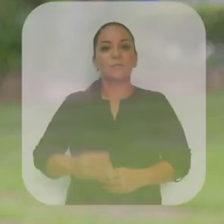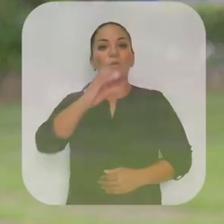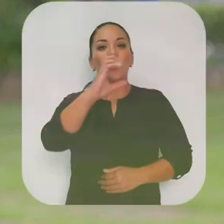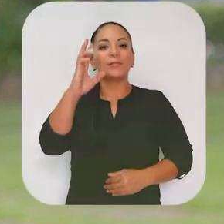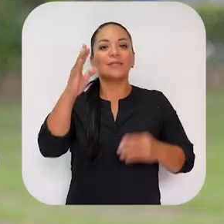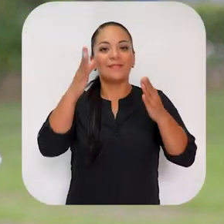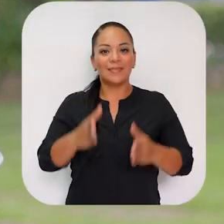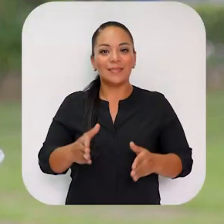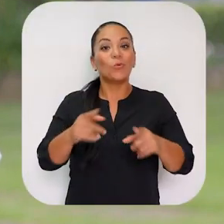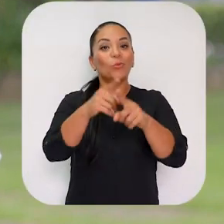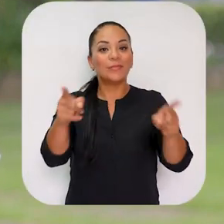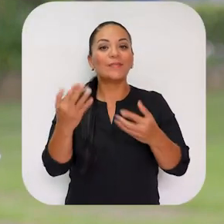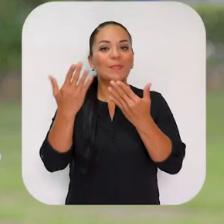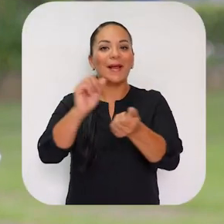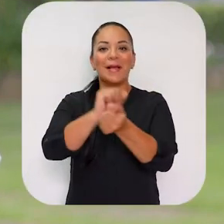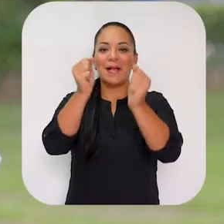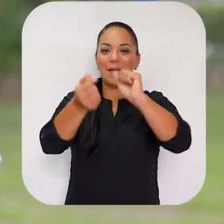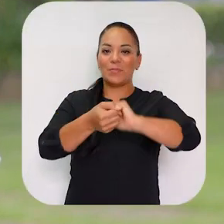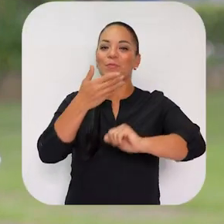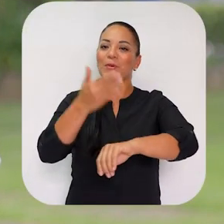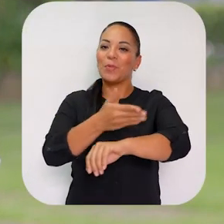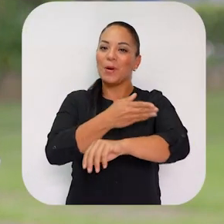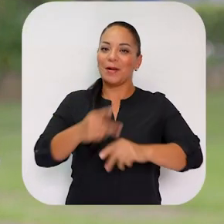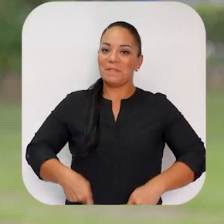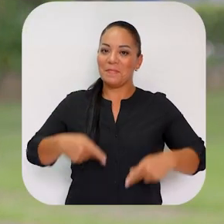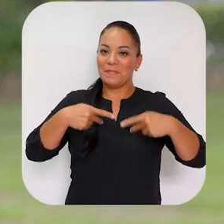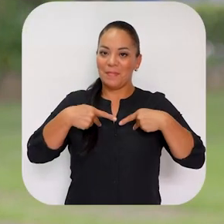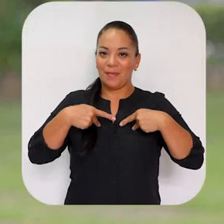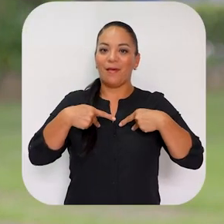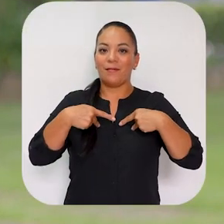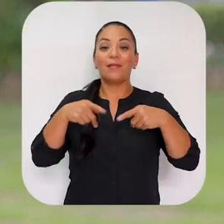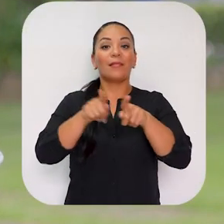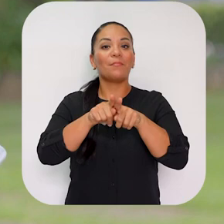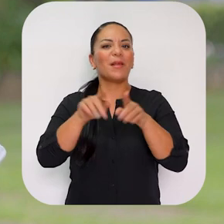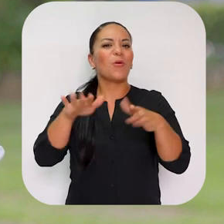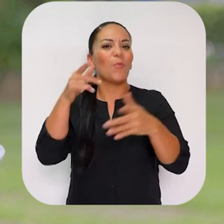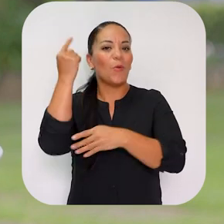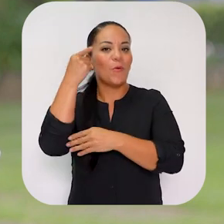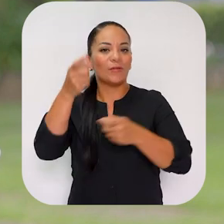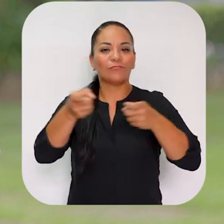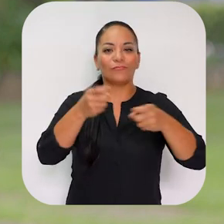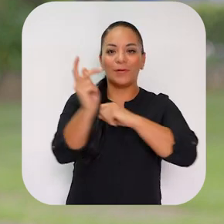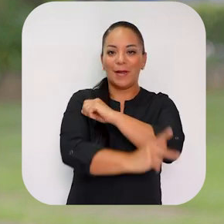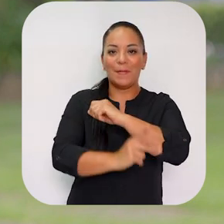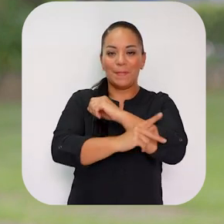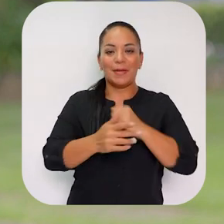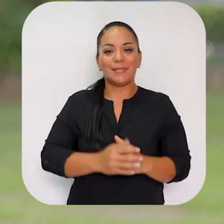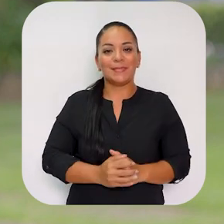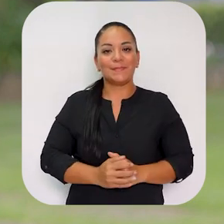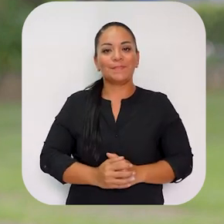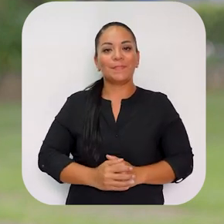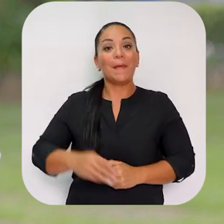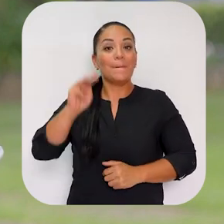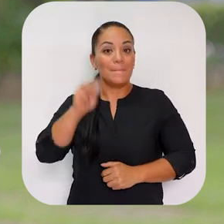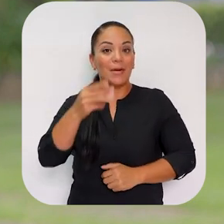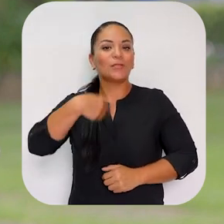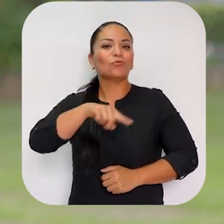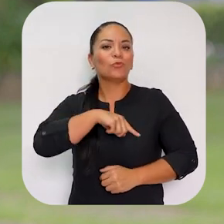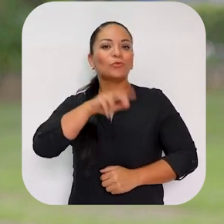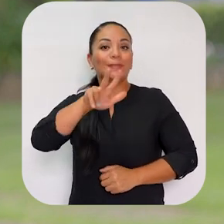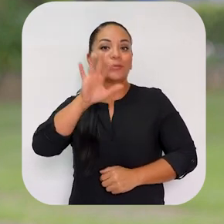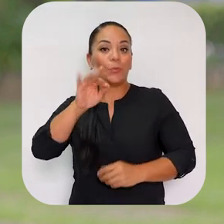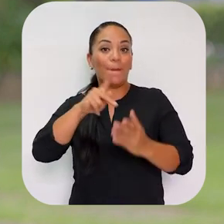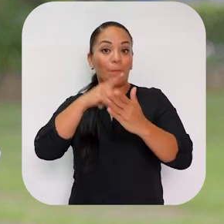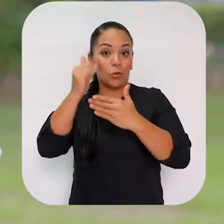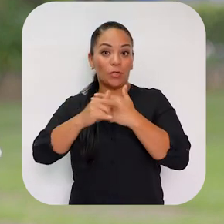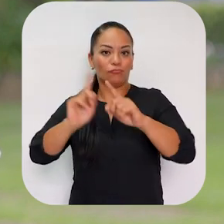Los costarricenses esperan cambios que mejoren su calidad de vida y la manera como administramos el país. Por eso, este martes convocamos